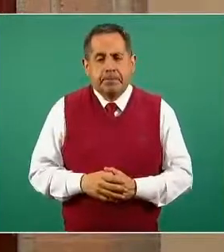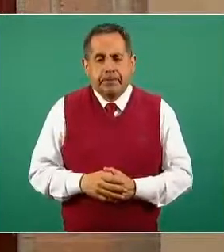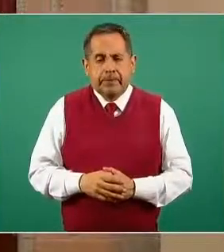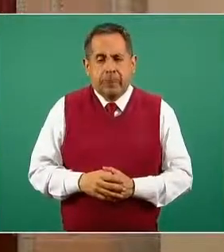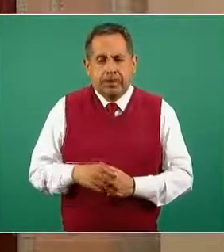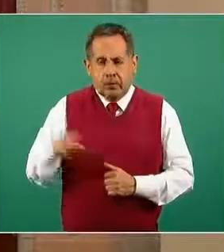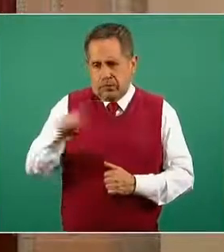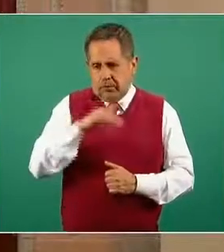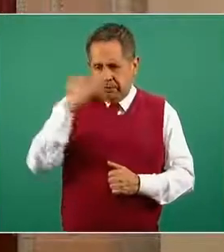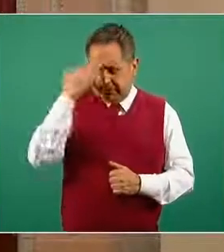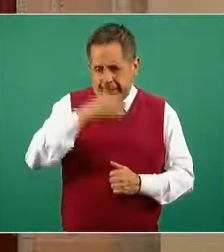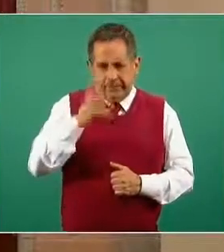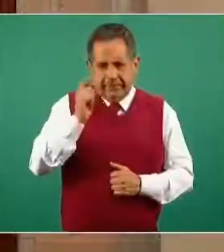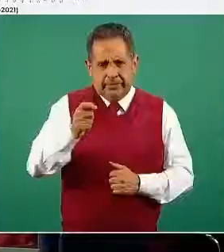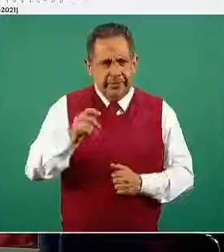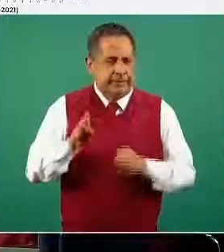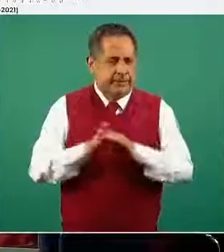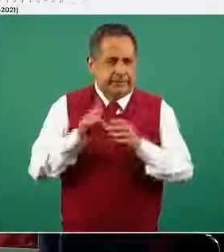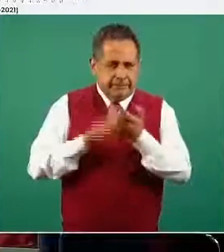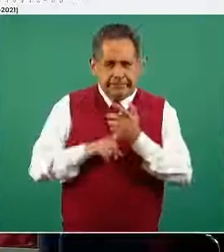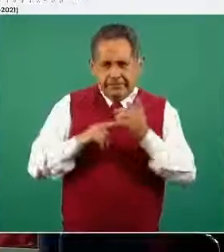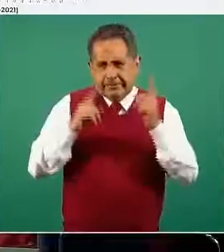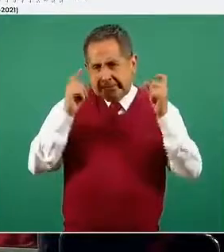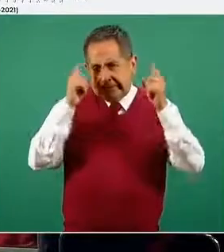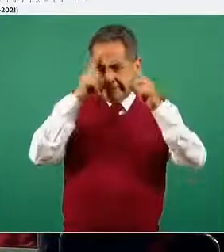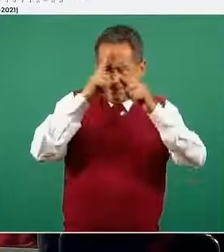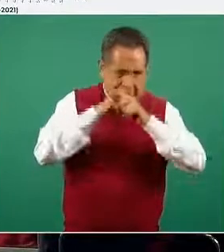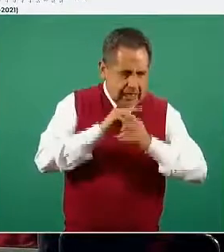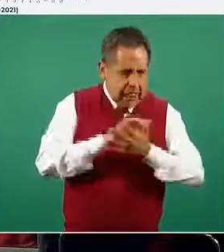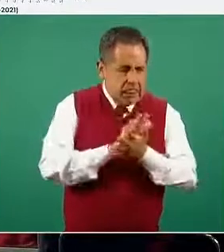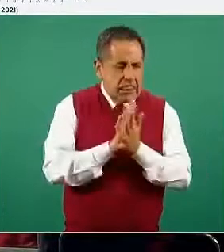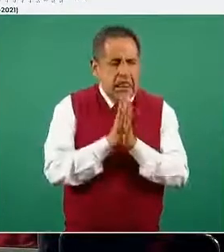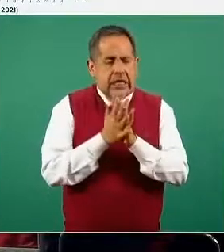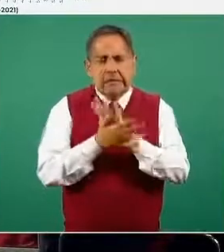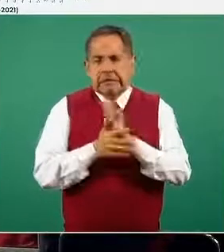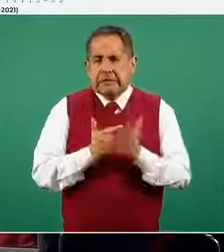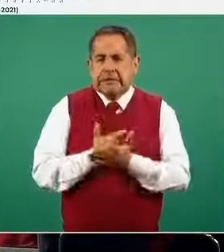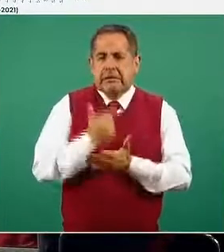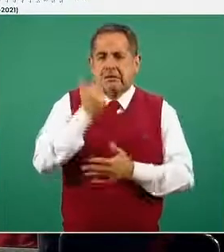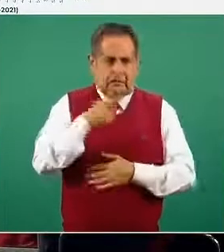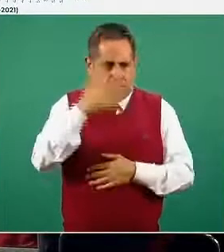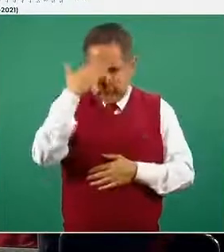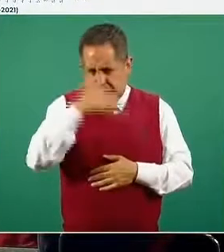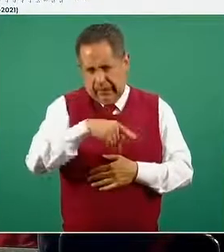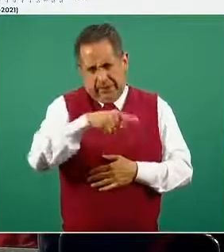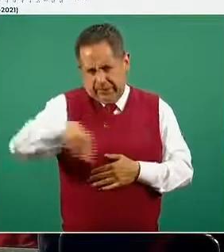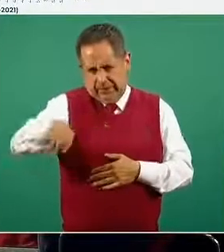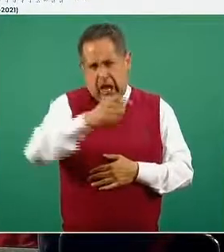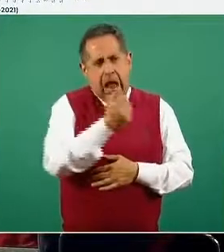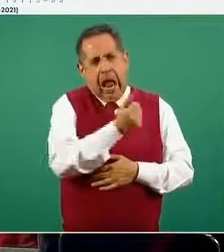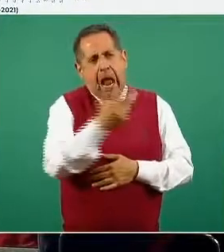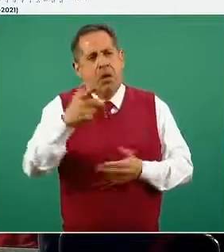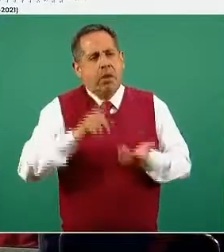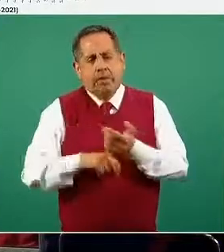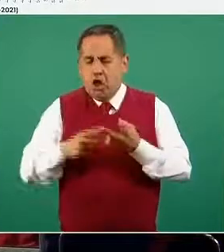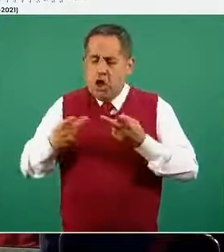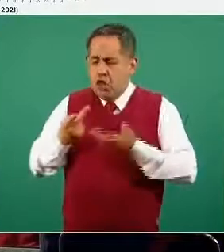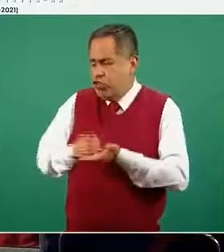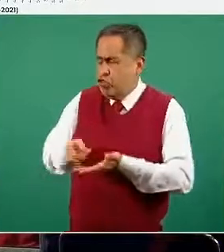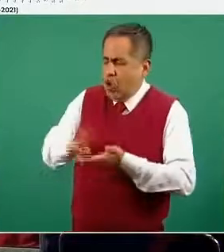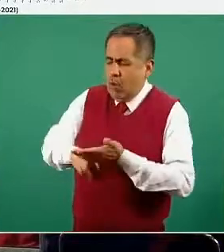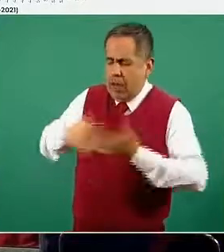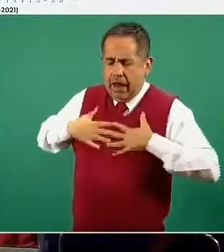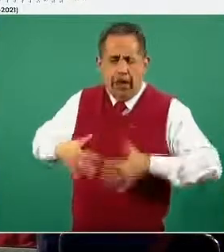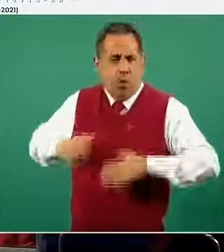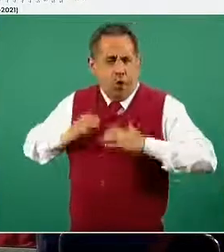como ustedes saben, pues también las complicaciones, así como pueden llevar a una persona con alguna otra comorbilidad, esto es un factor